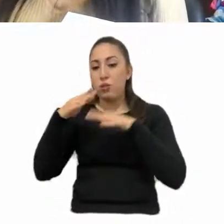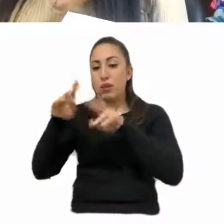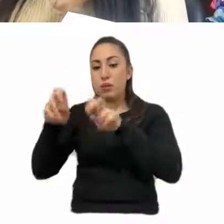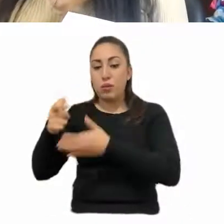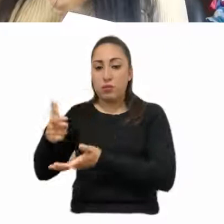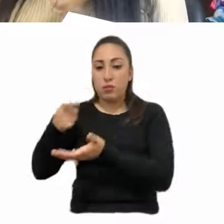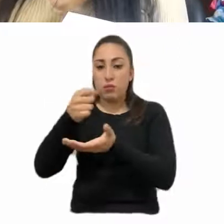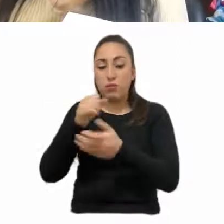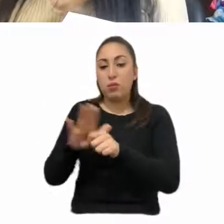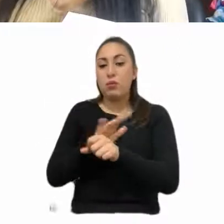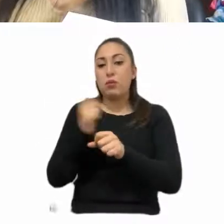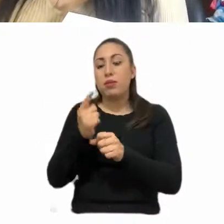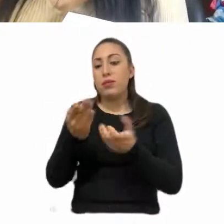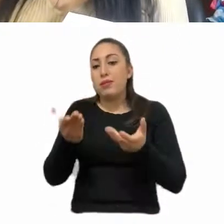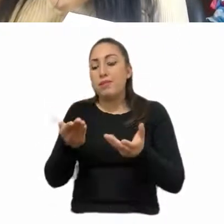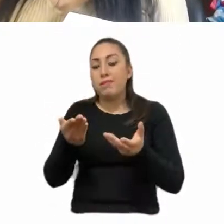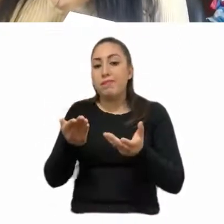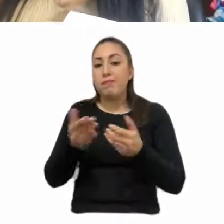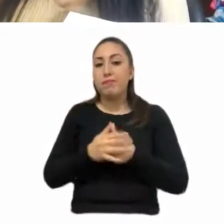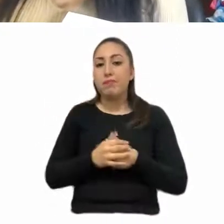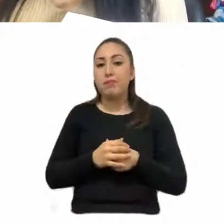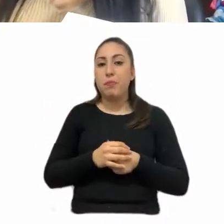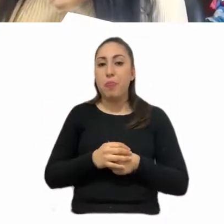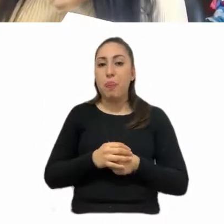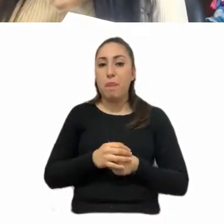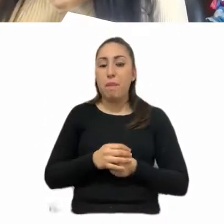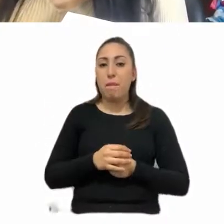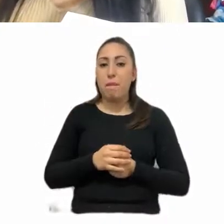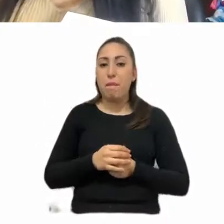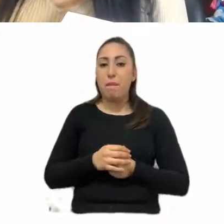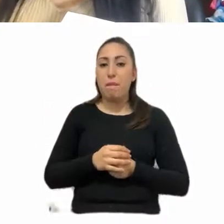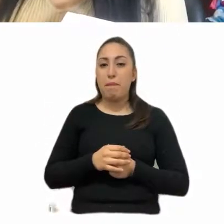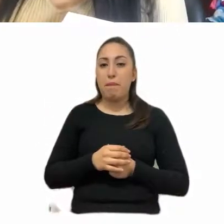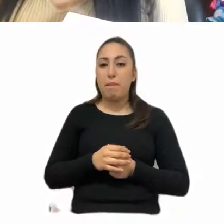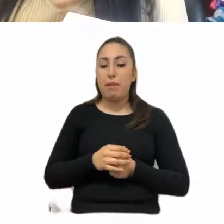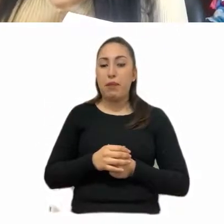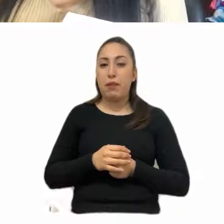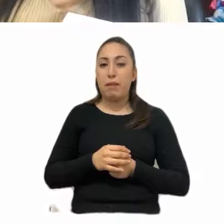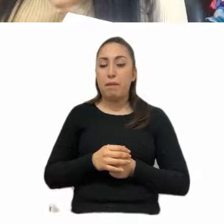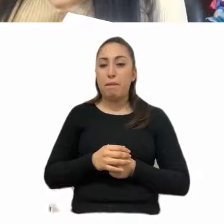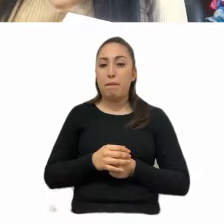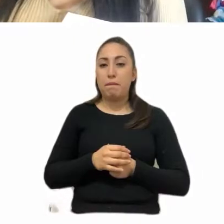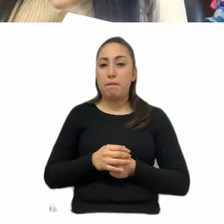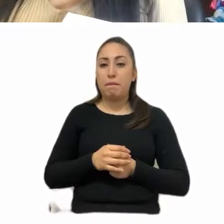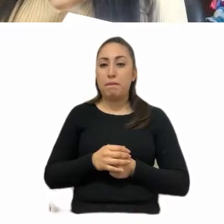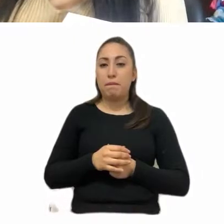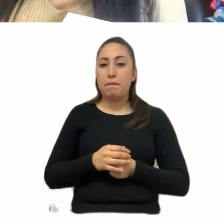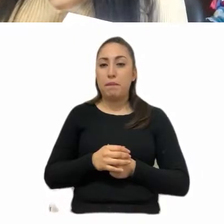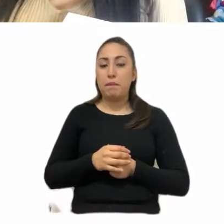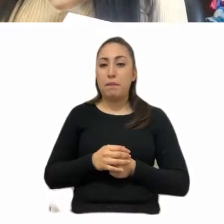creo que tiene que ver con la propia naturaleza de los